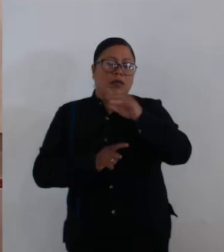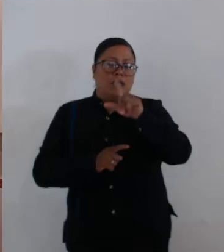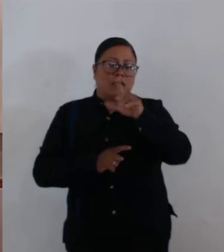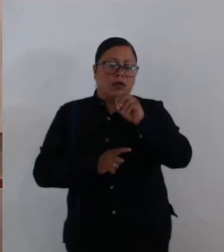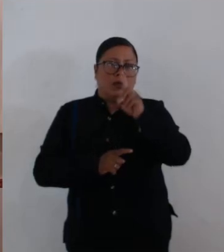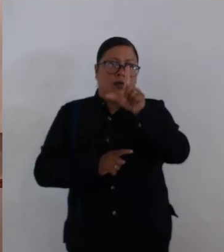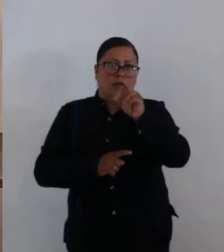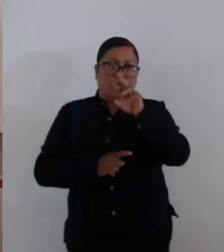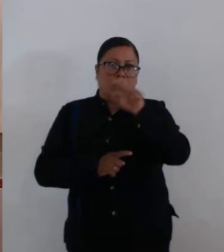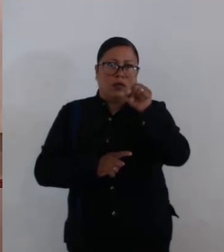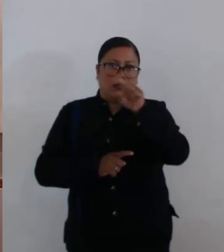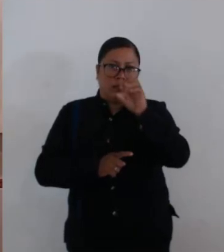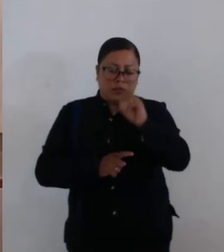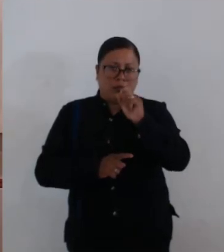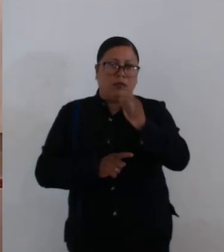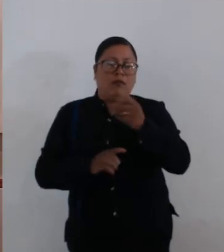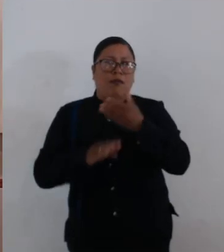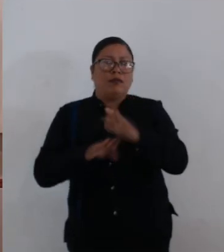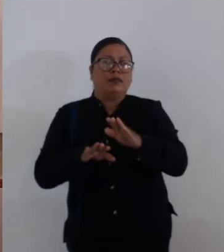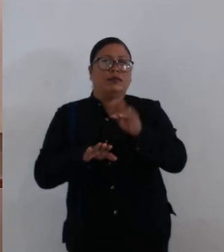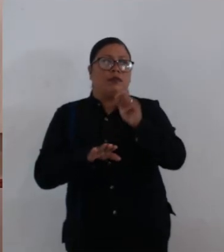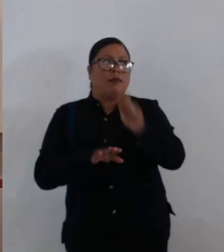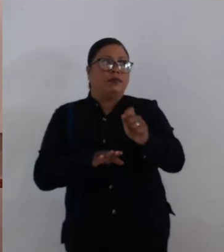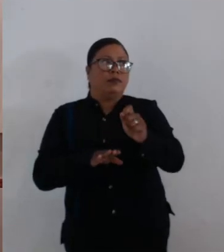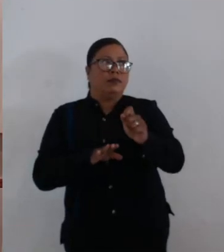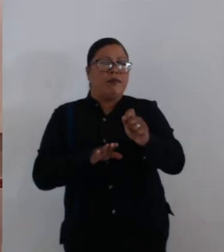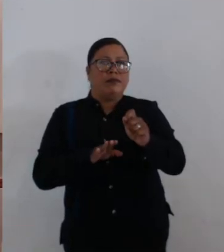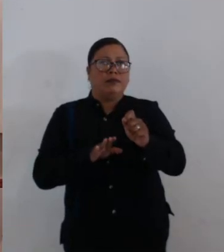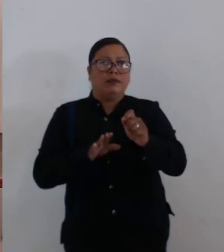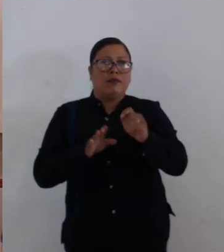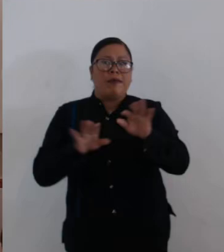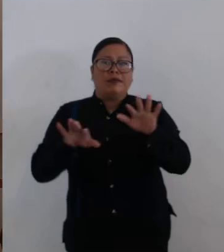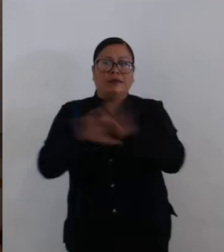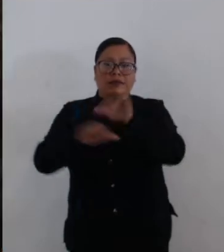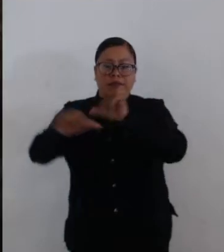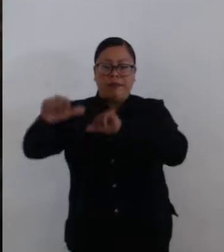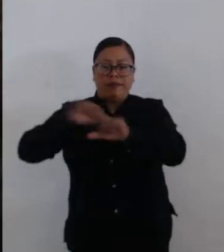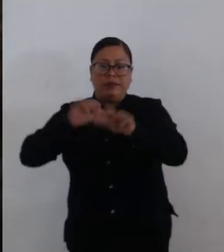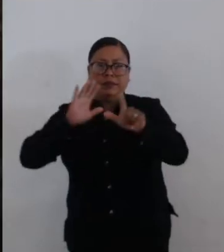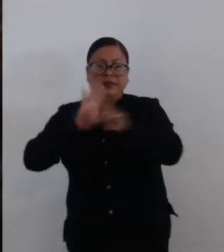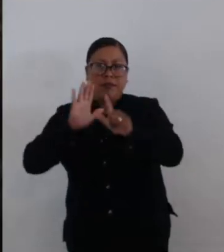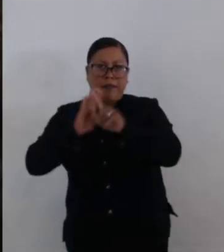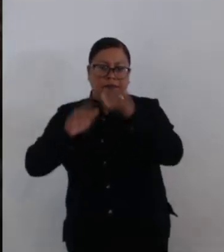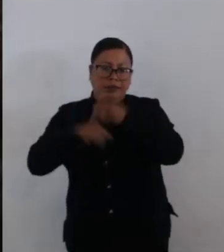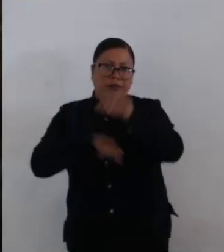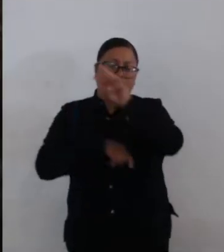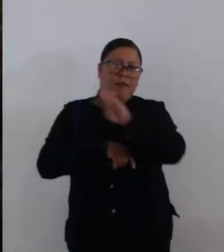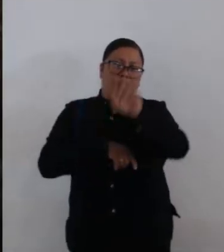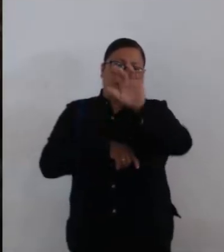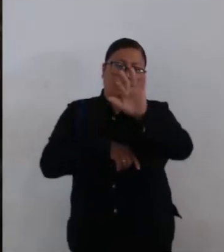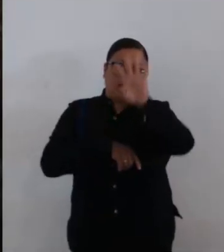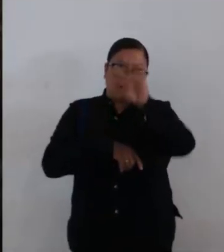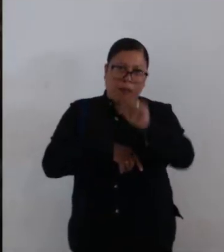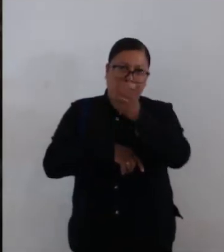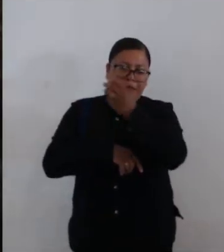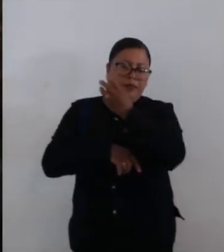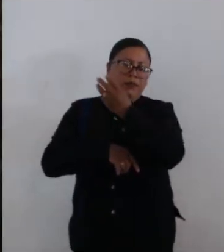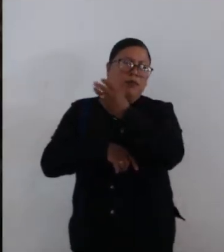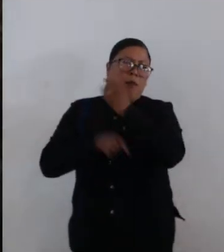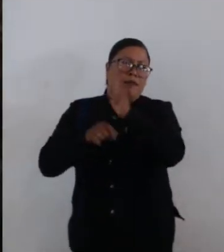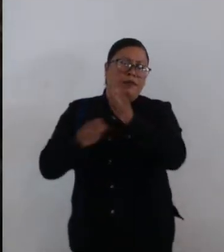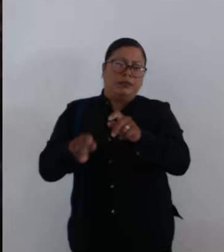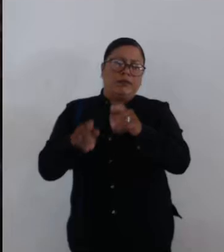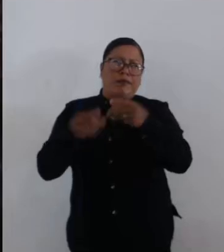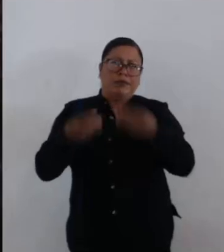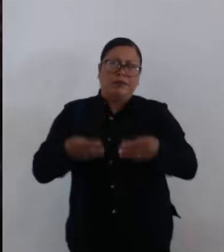Lorenzo Martínez Valencia, respecto del tipo de puesto, puesto fijo local 359 triple, giro del